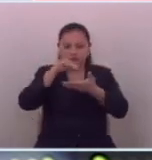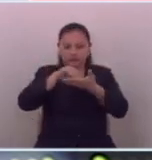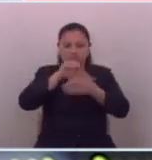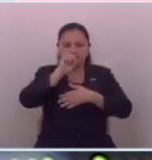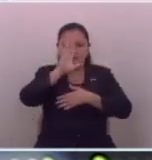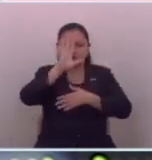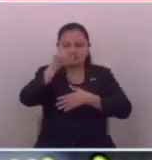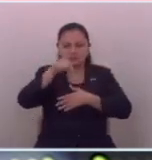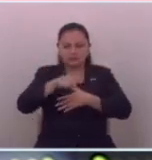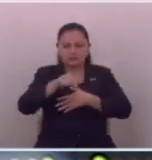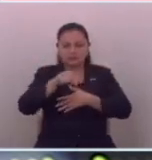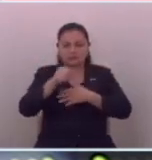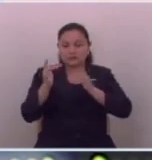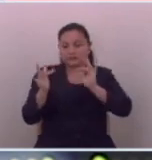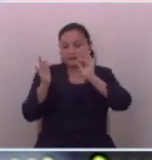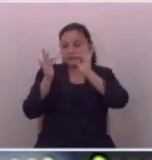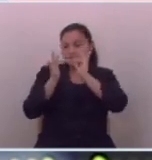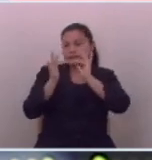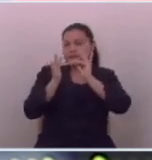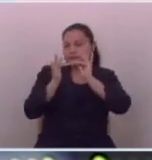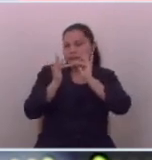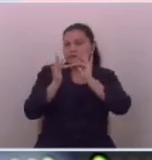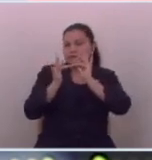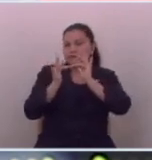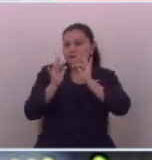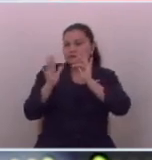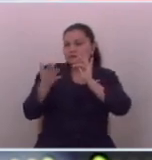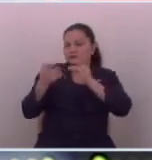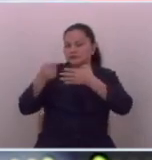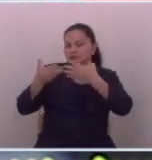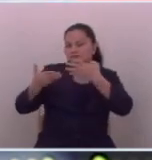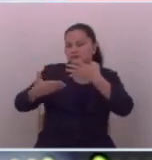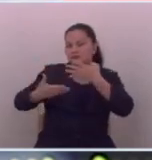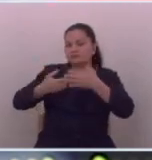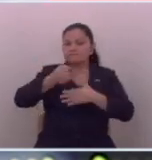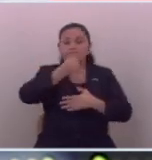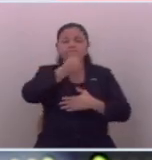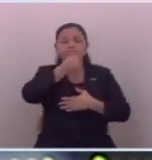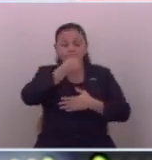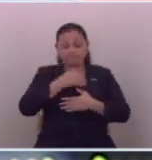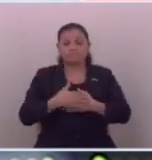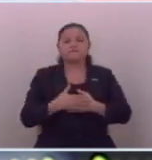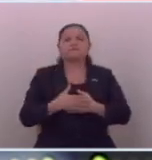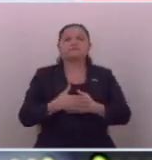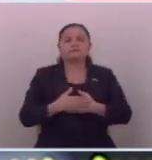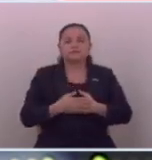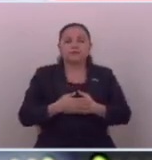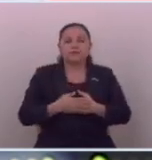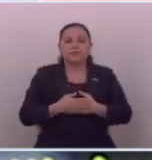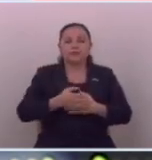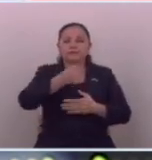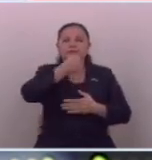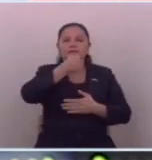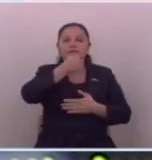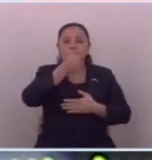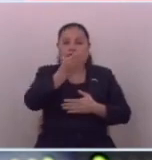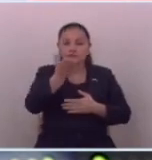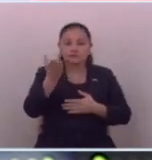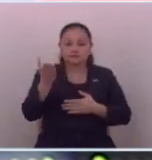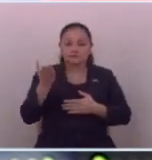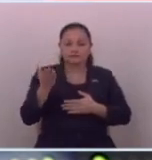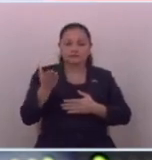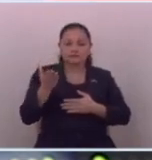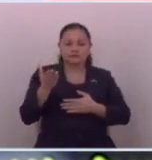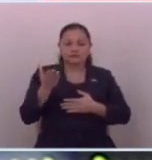está vinculada también al derecho a la información información que ustedes